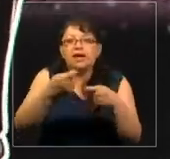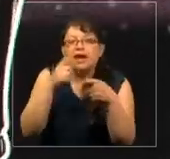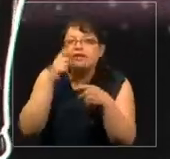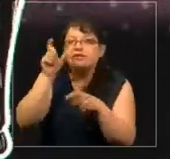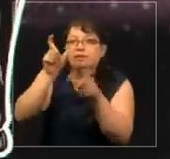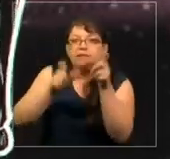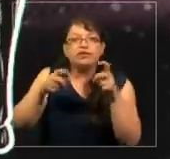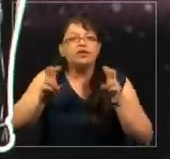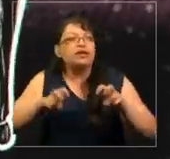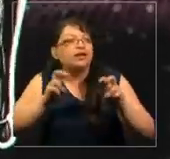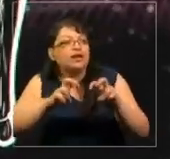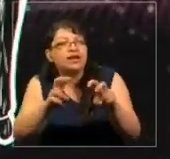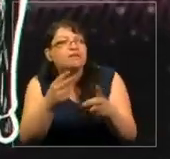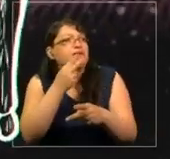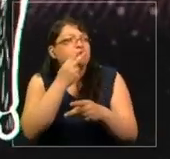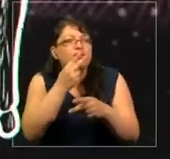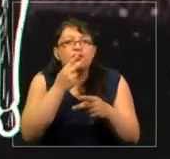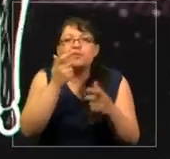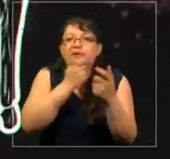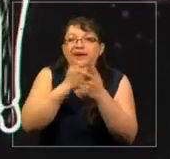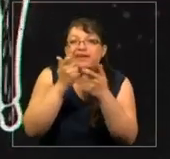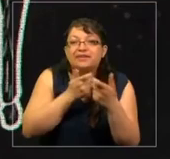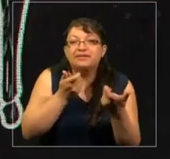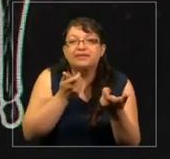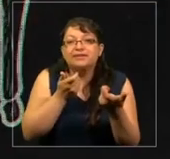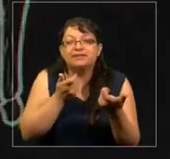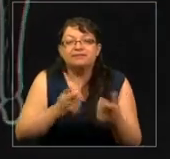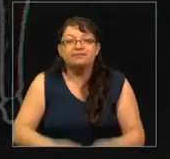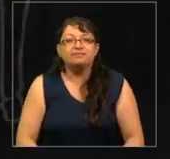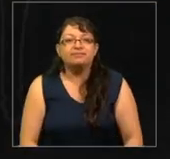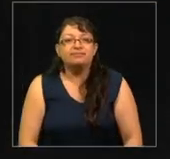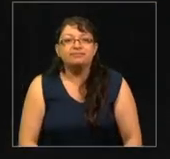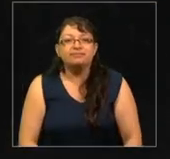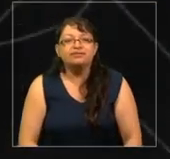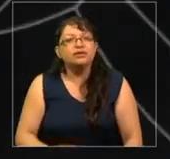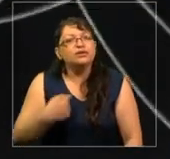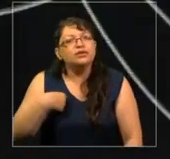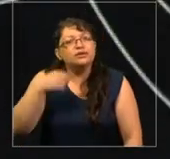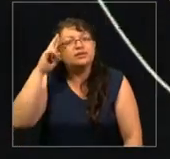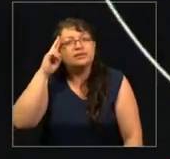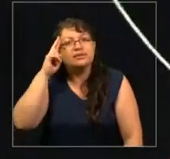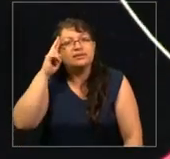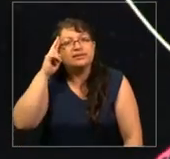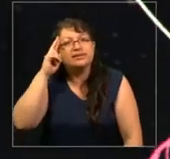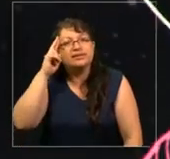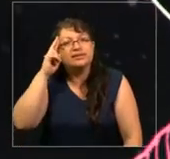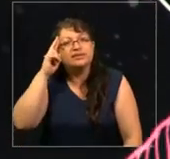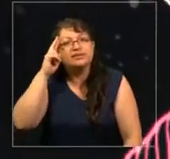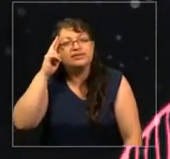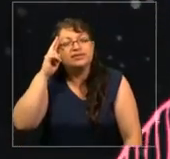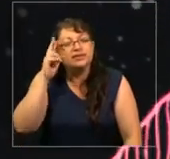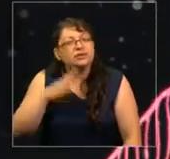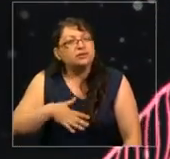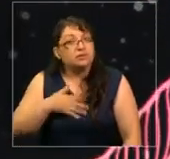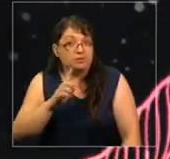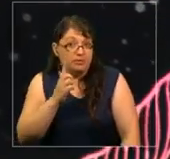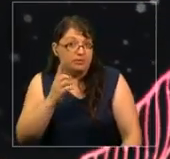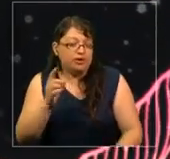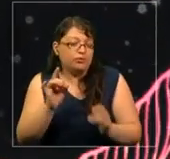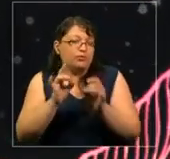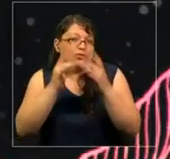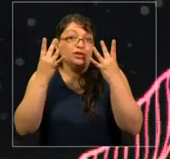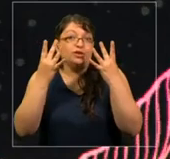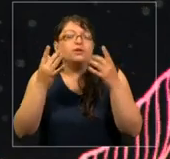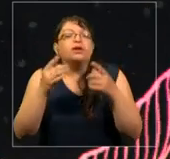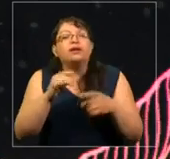caminaban, fumaban, se reían. Y recuerdo sentirme sorprendida primeramente y